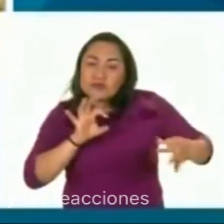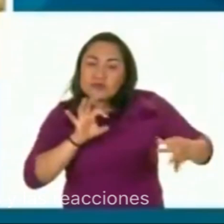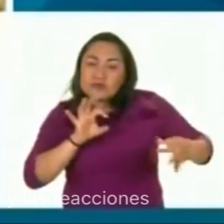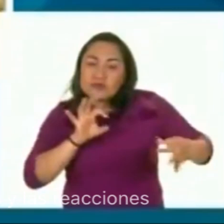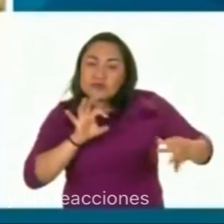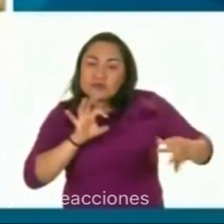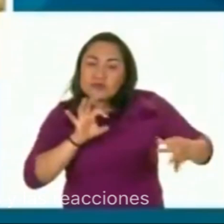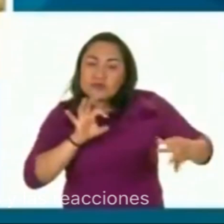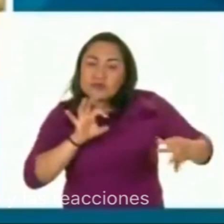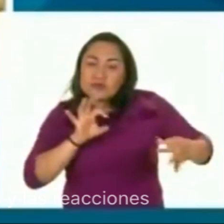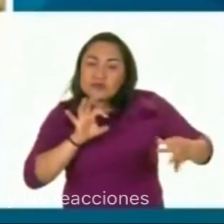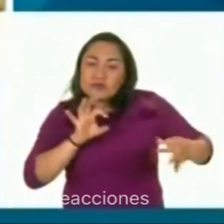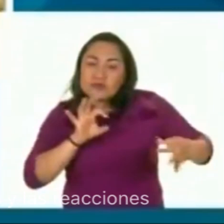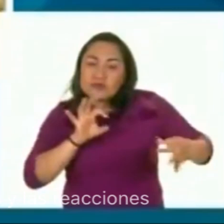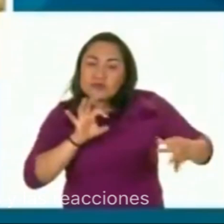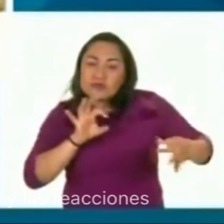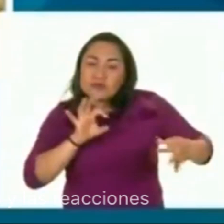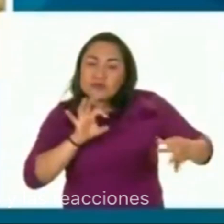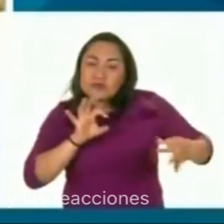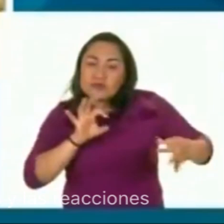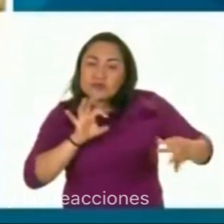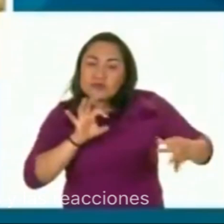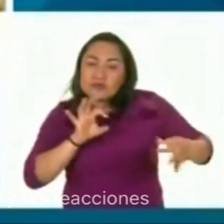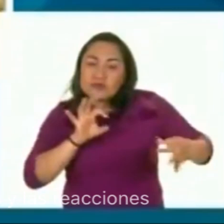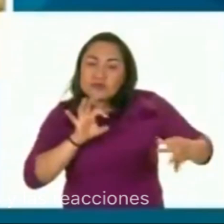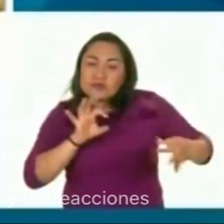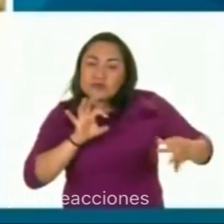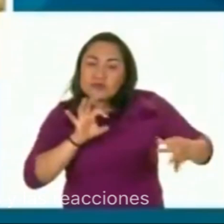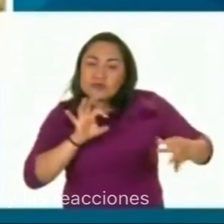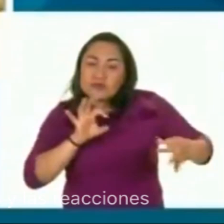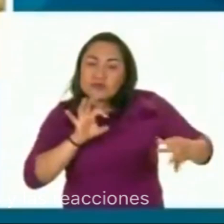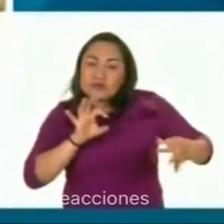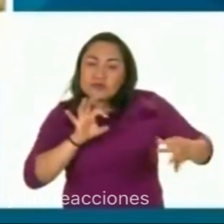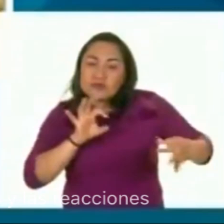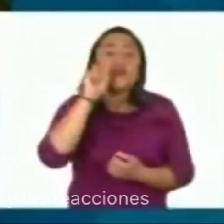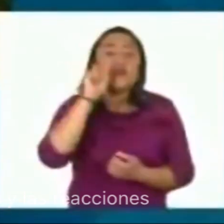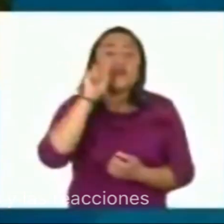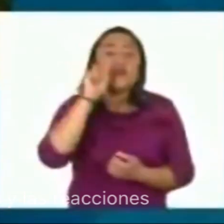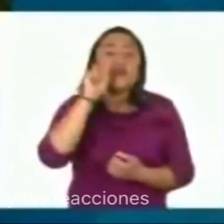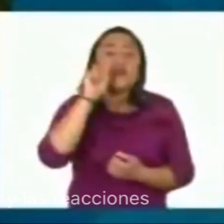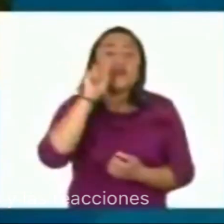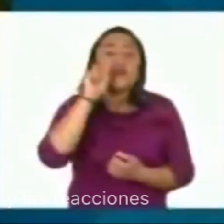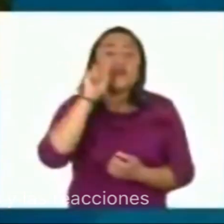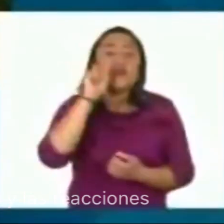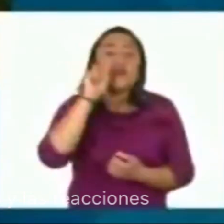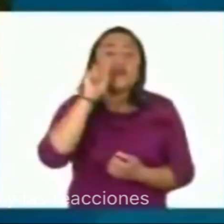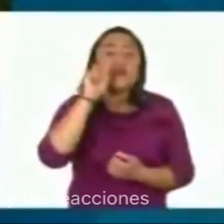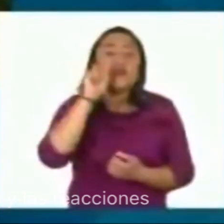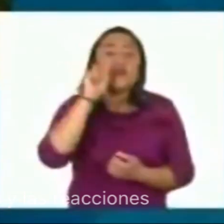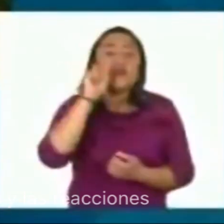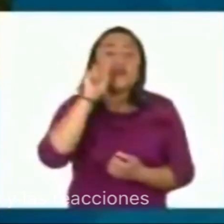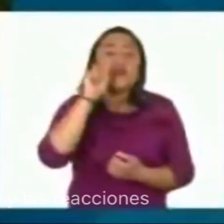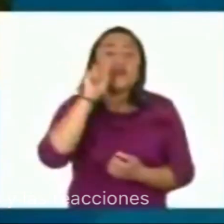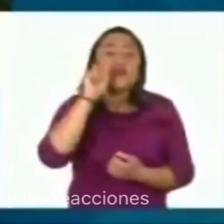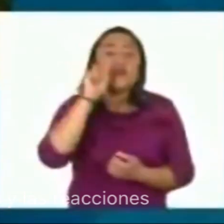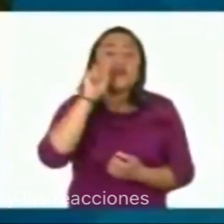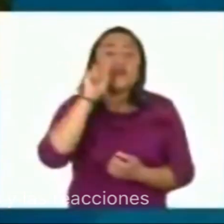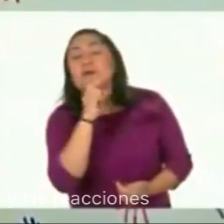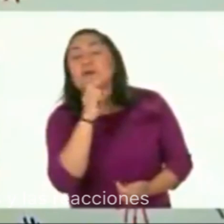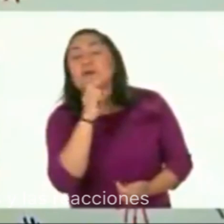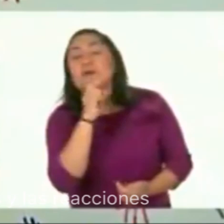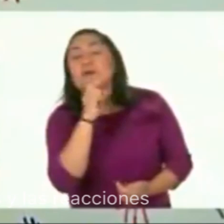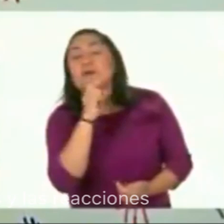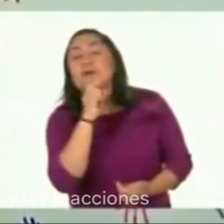Niñas y Niños y Adolescentes. Ahora es necesario hacer que los niños, seres con bienestar y con futuro prometedor. Recuerden que